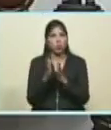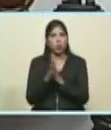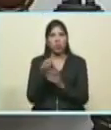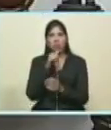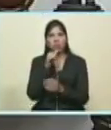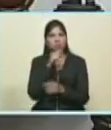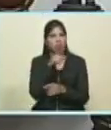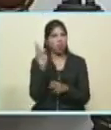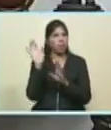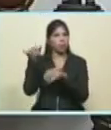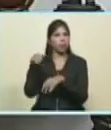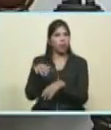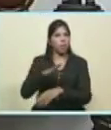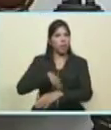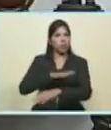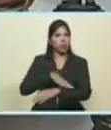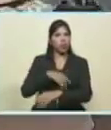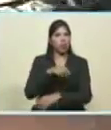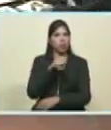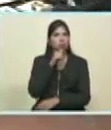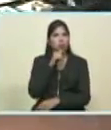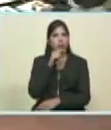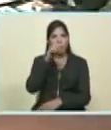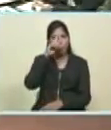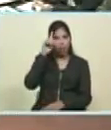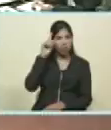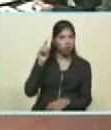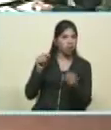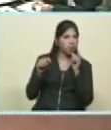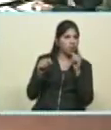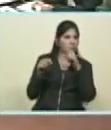son del Barcelona aquí? ¿Quiénes son del Real Madrid?